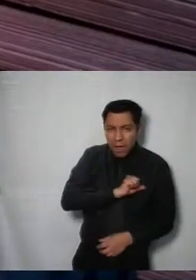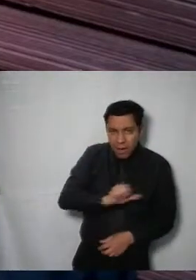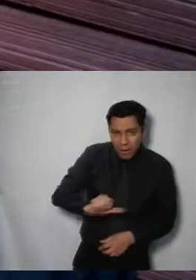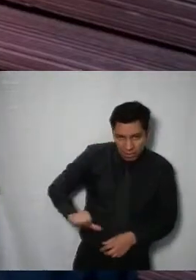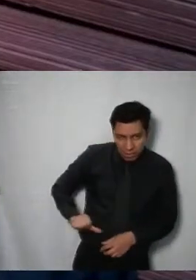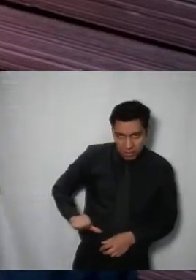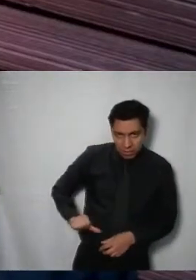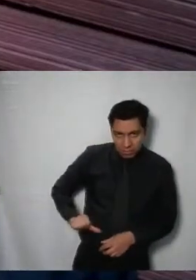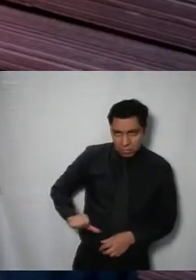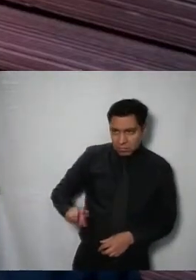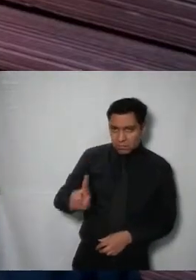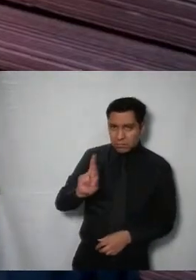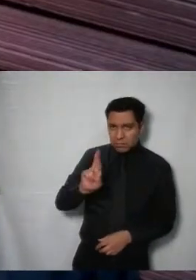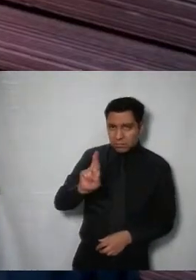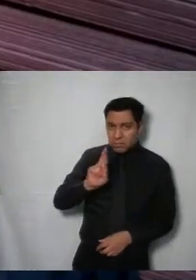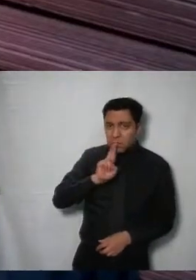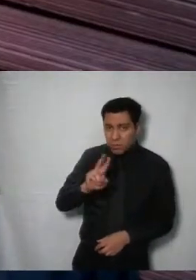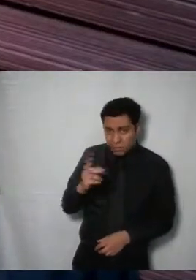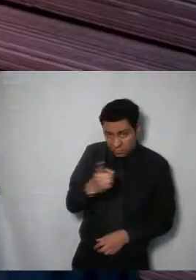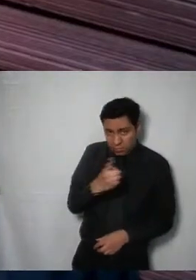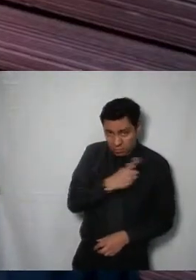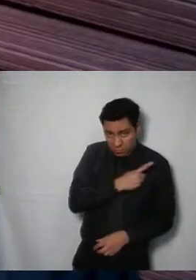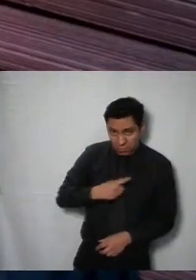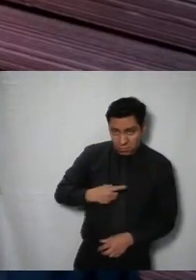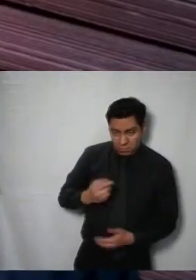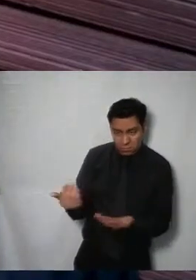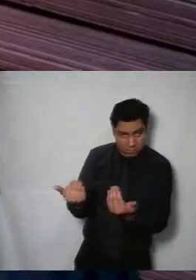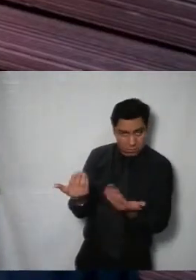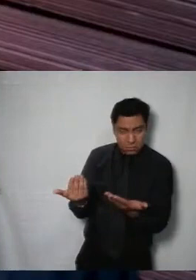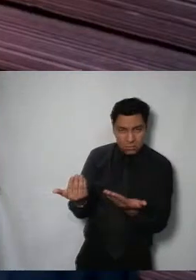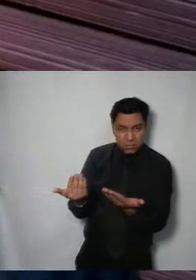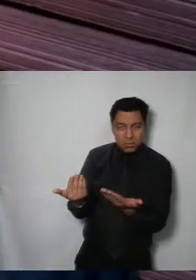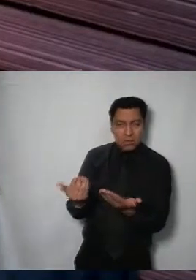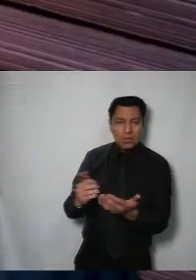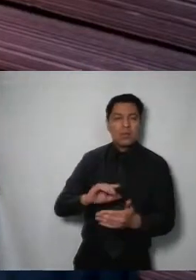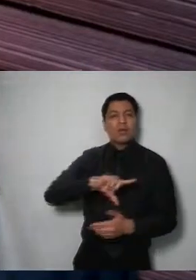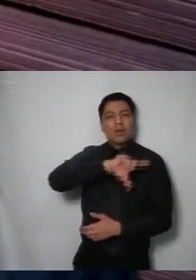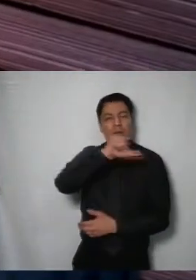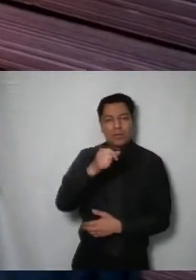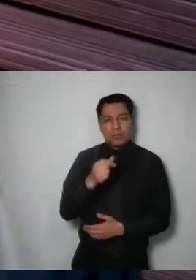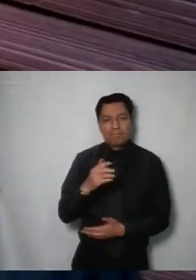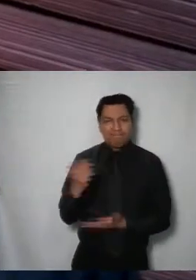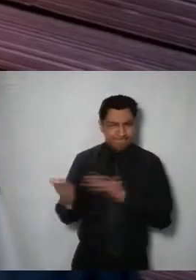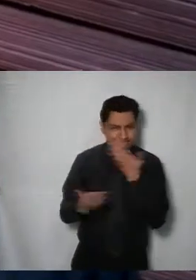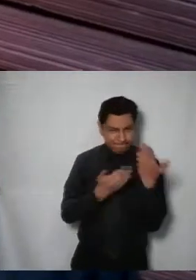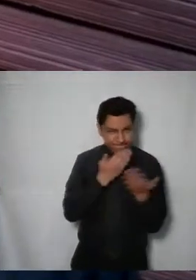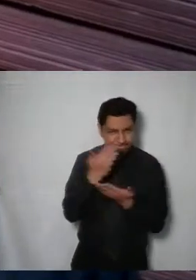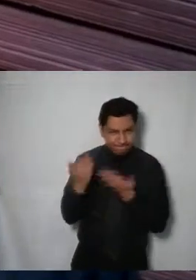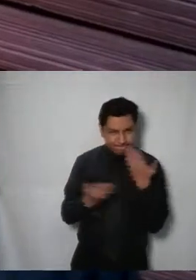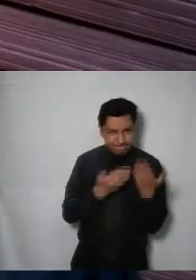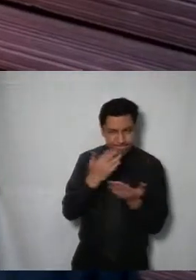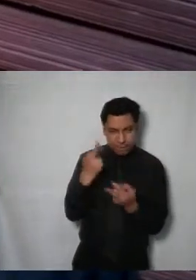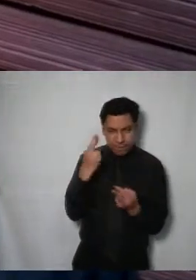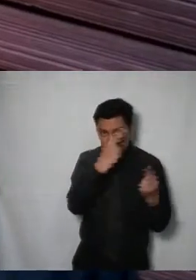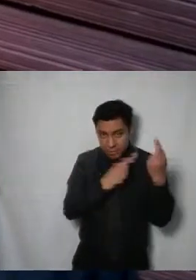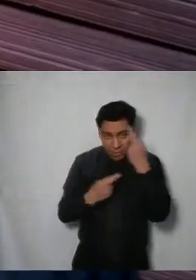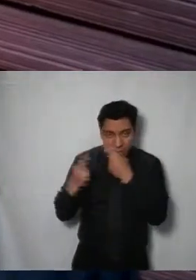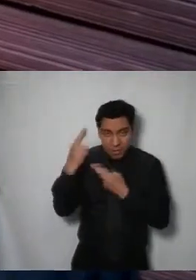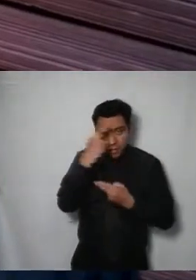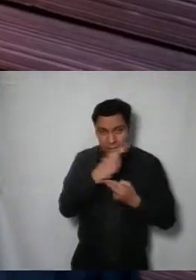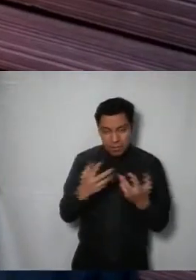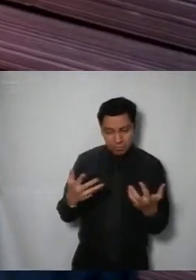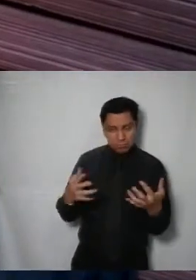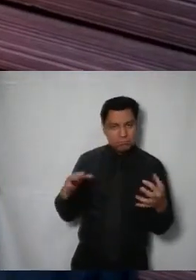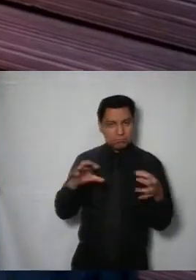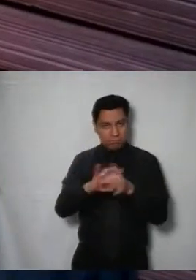entregar dicha información del estudio del expediente se concluyó por un lado que la materia del recurso de revisión se